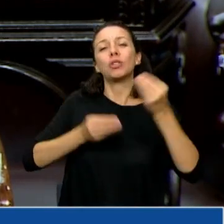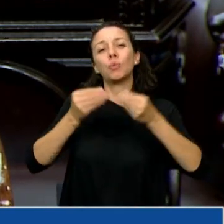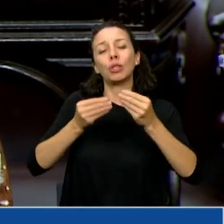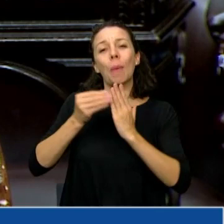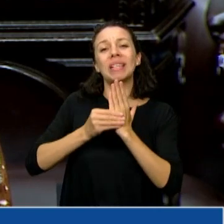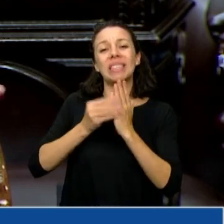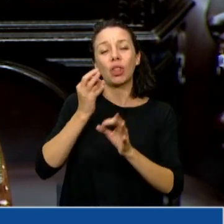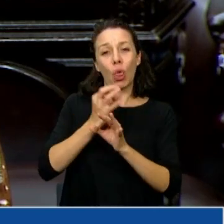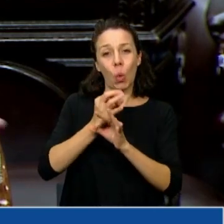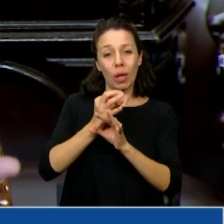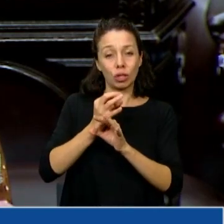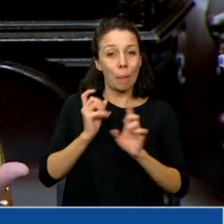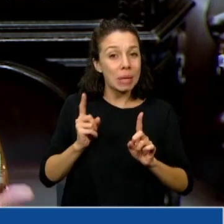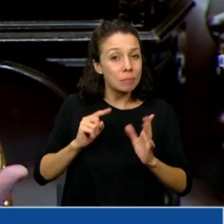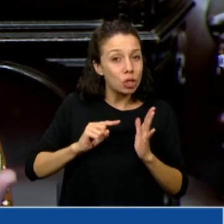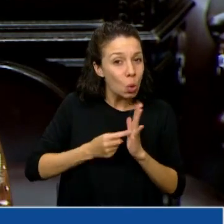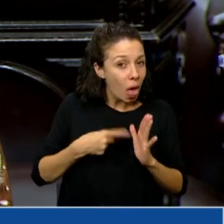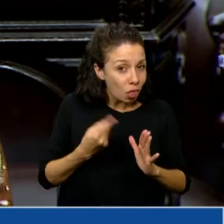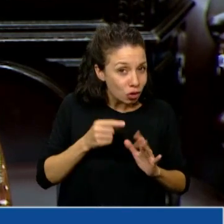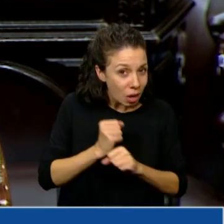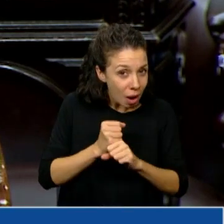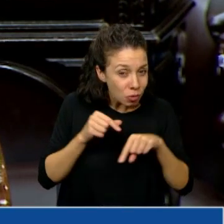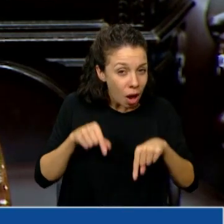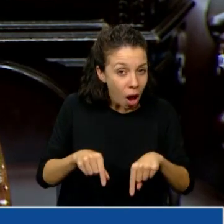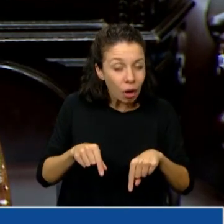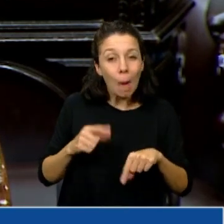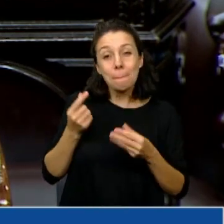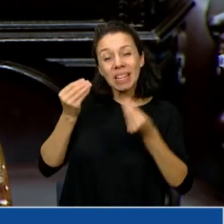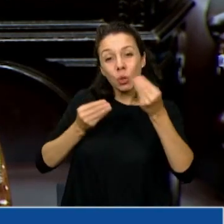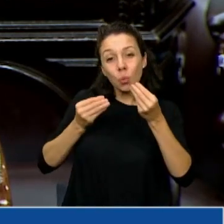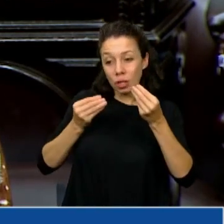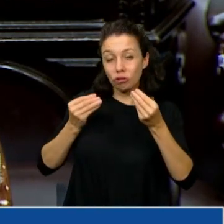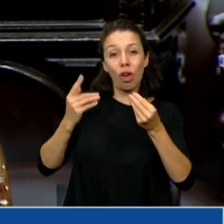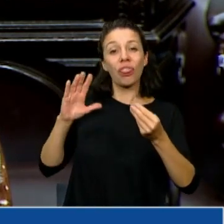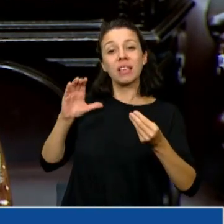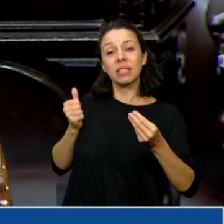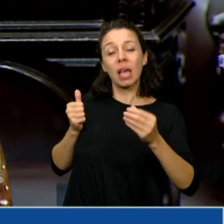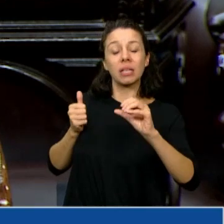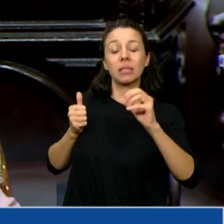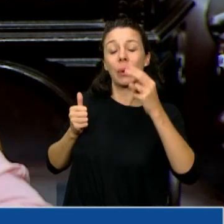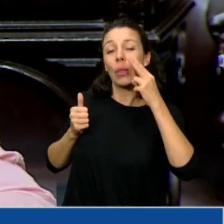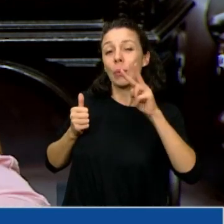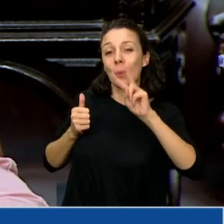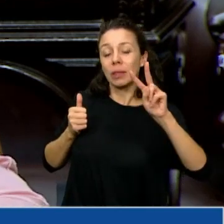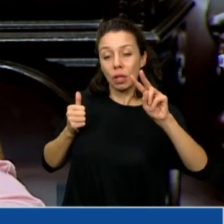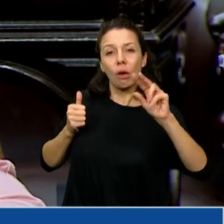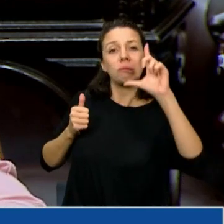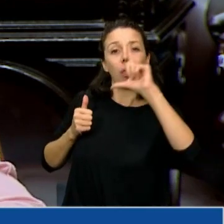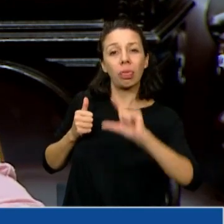de esta ciudad donde nosotros trabajamos disminuyó un 20%. Pero además,